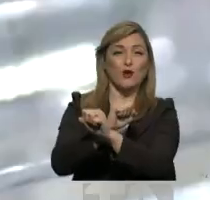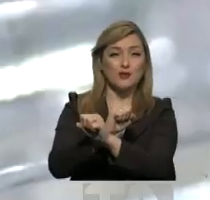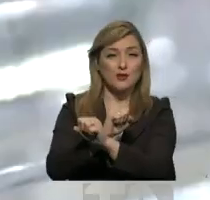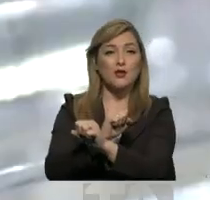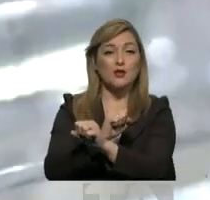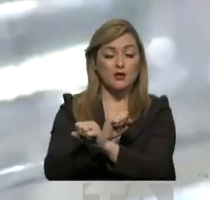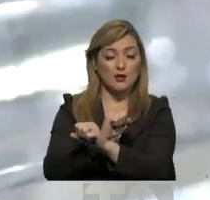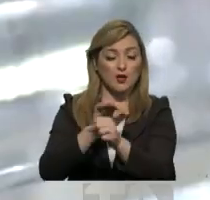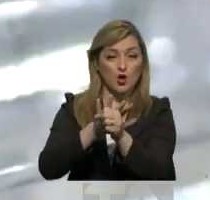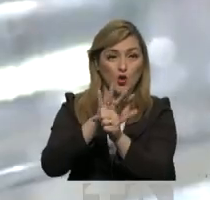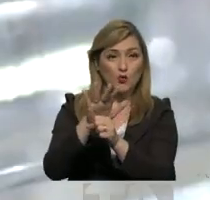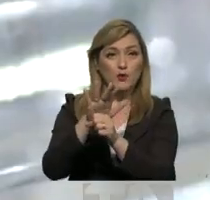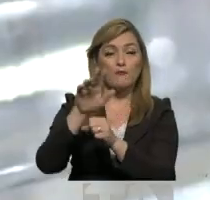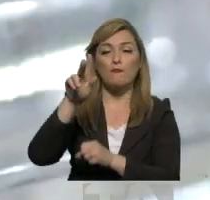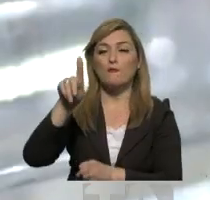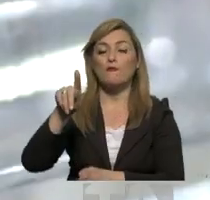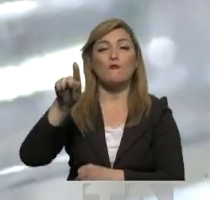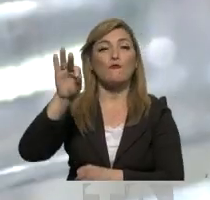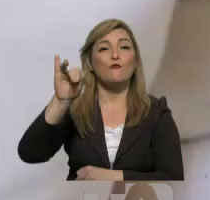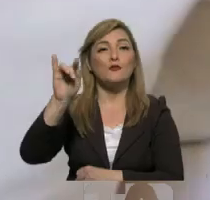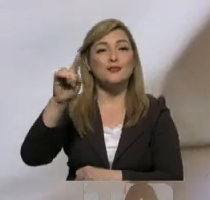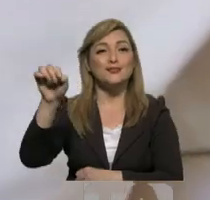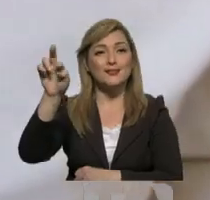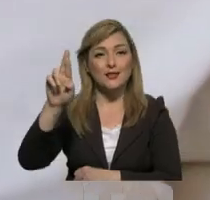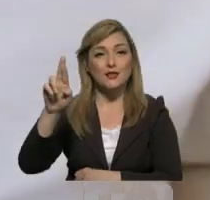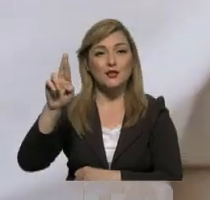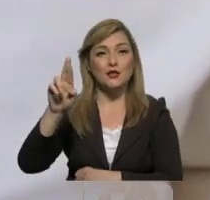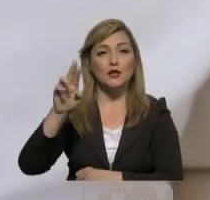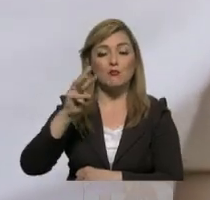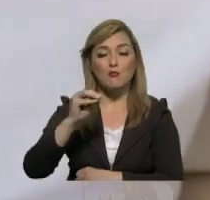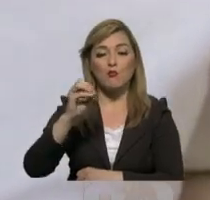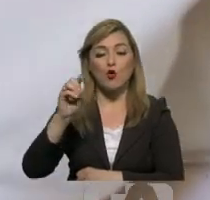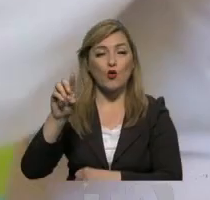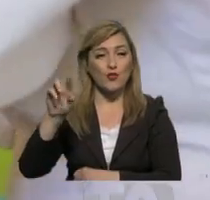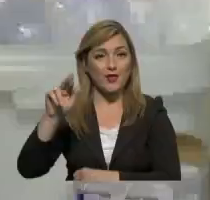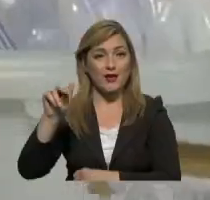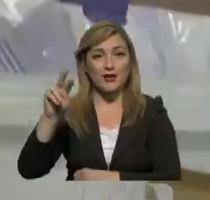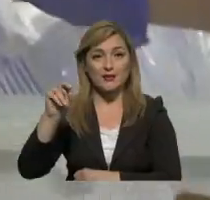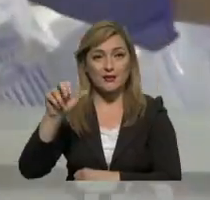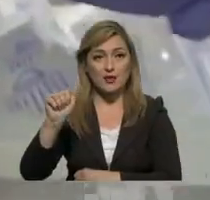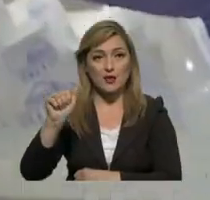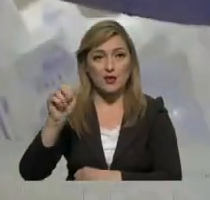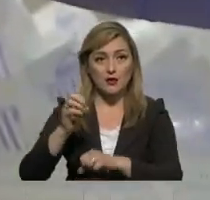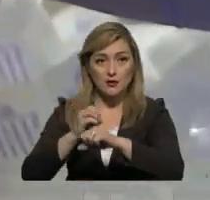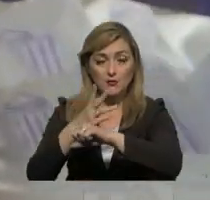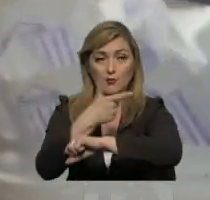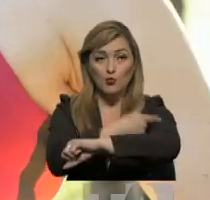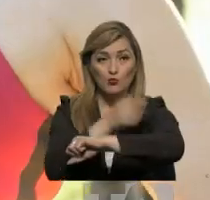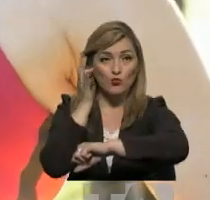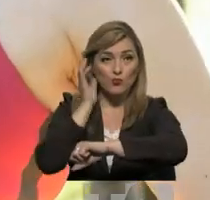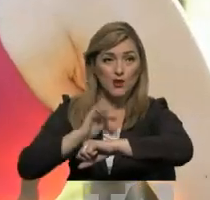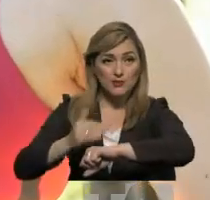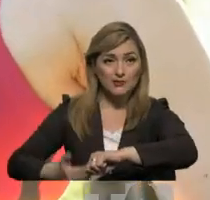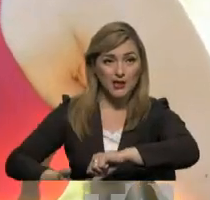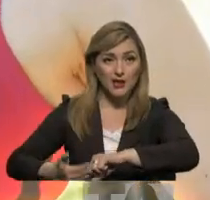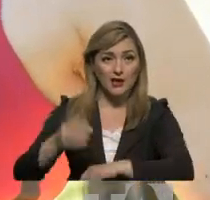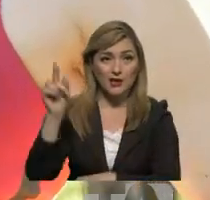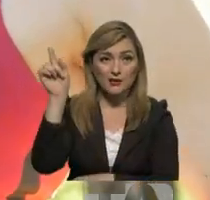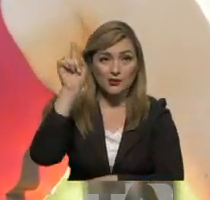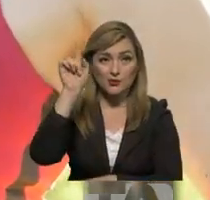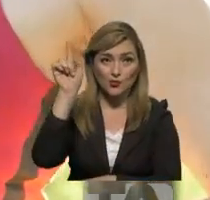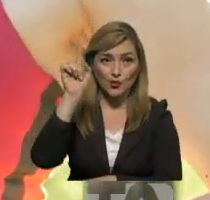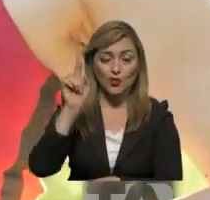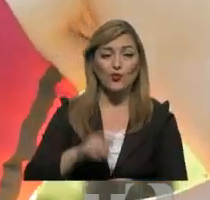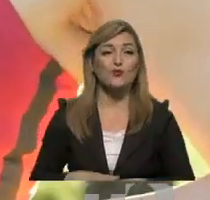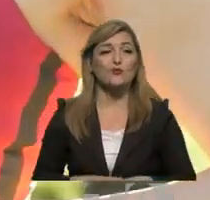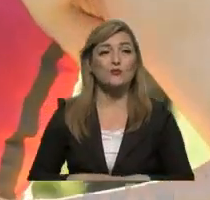y la de Moderna, pues en este punto no recomiendan la vacunación en mujeres embarazadas. En este momento se sabe